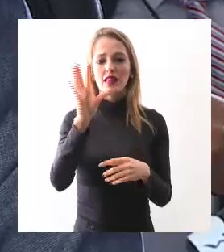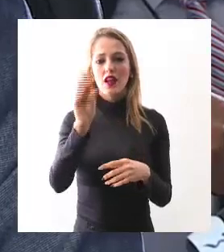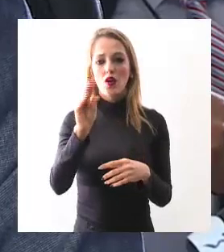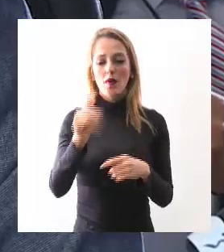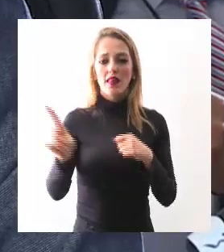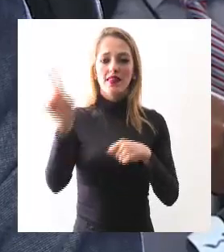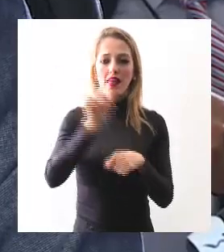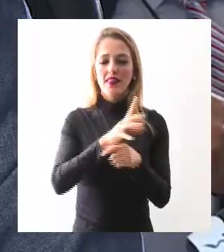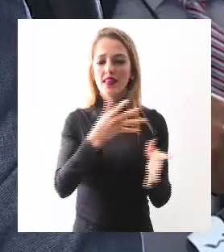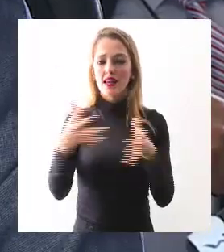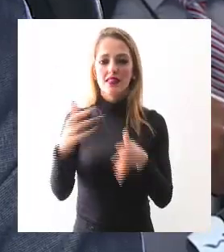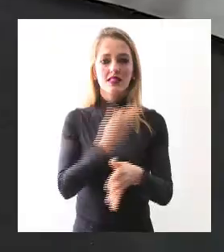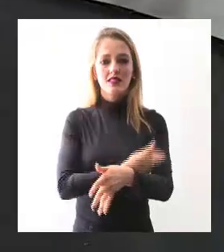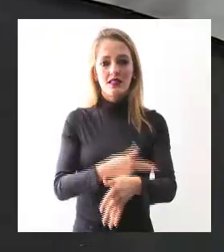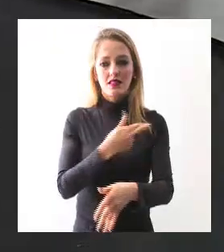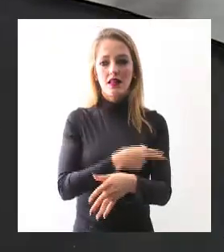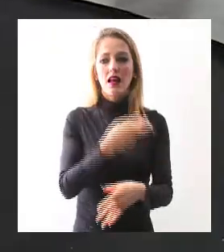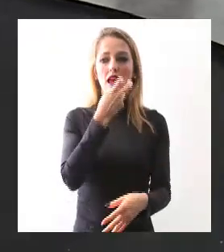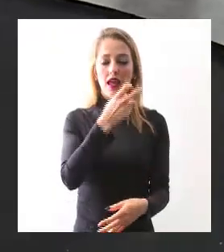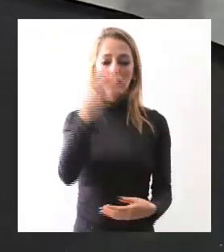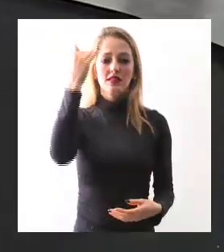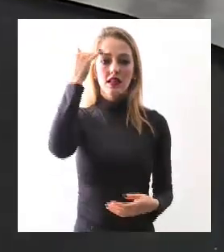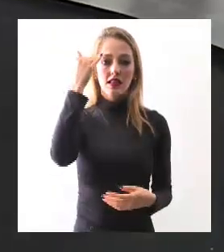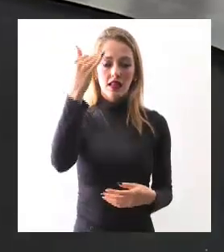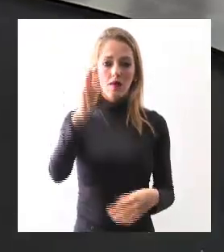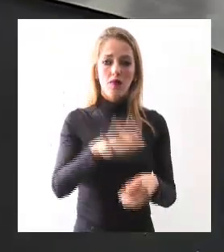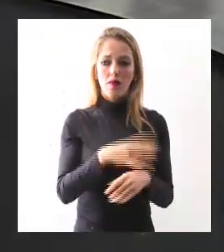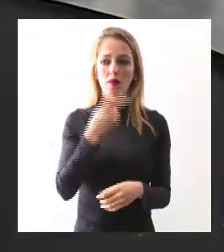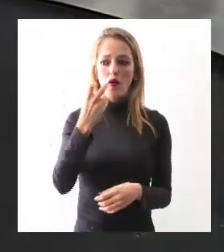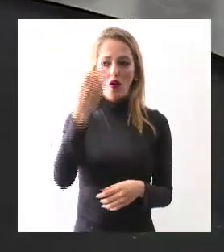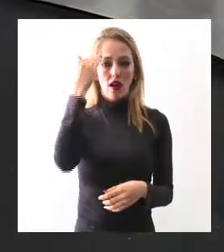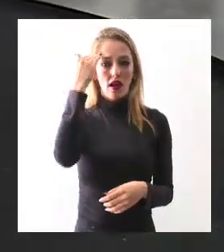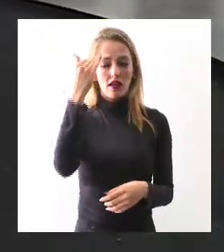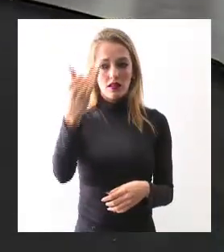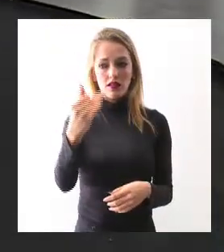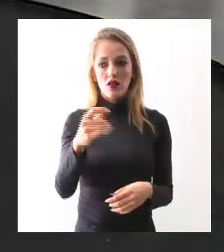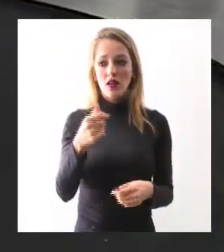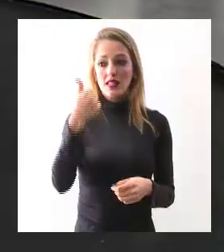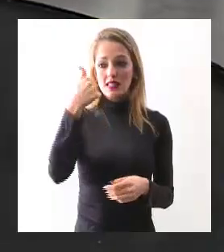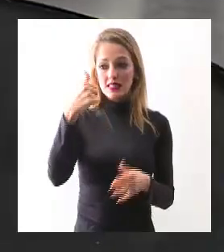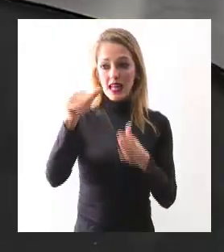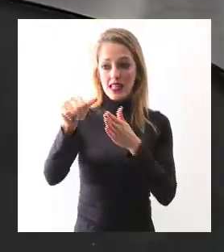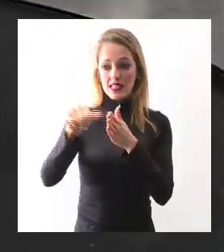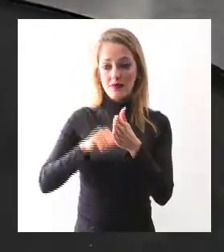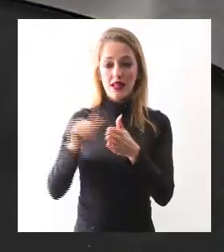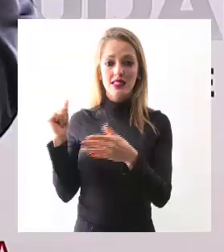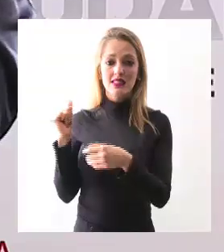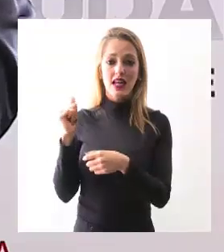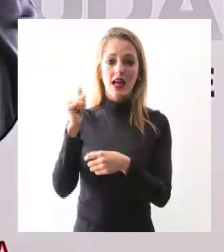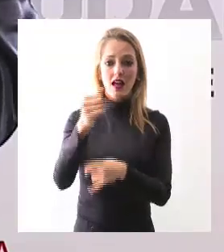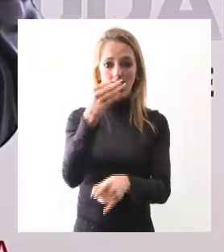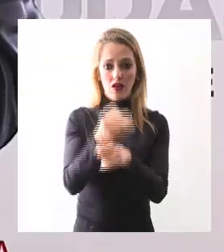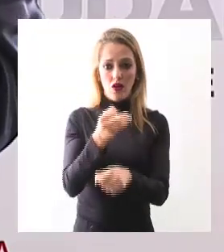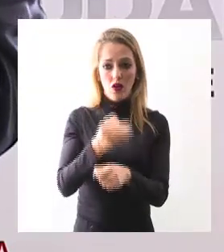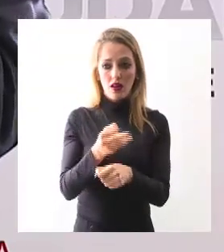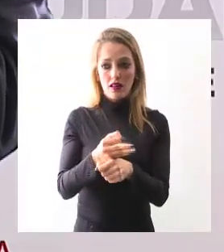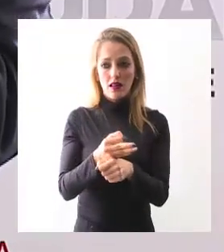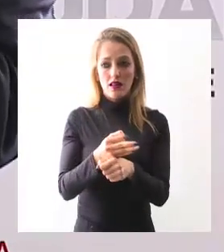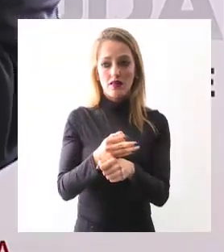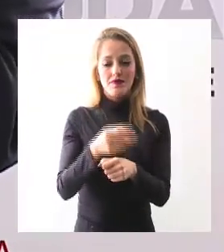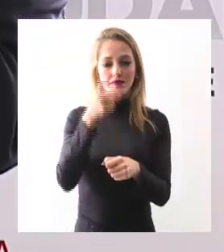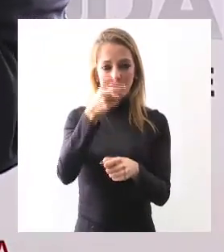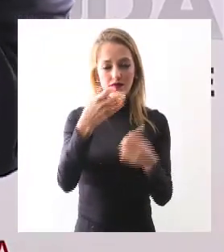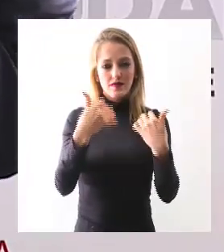proceso de regulación. Esto nos ha llevado a hablar que de seis meses a la fecha concretar al 100% la ruta empresa,